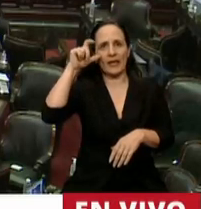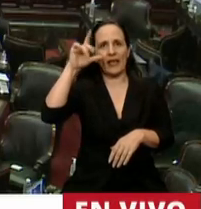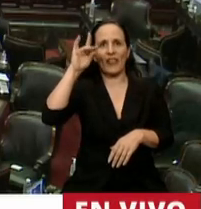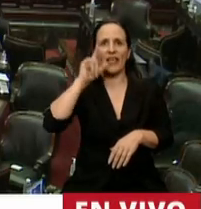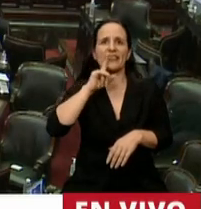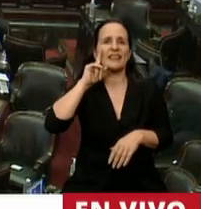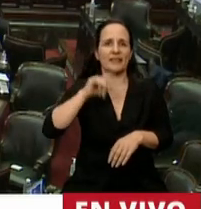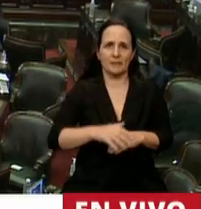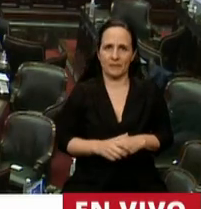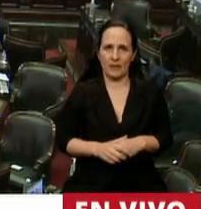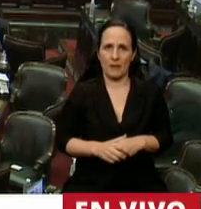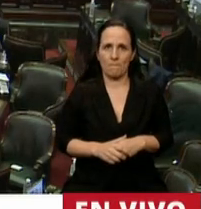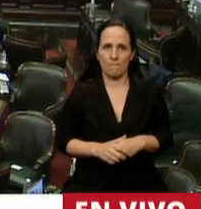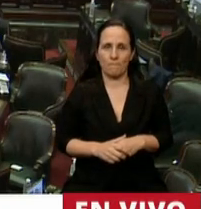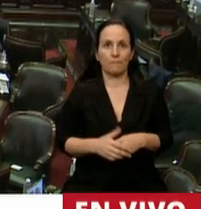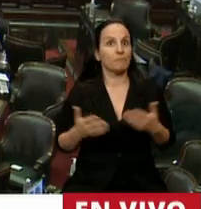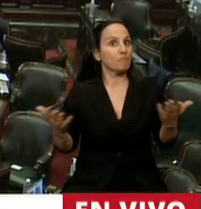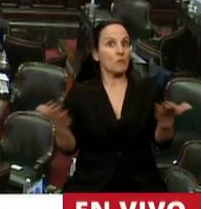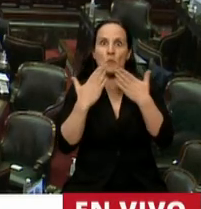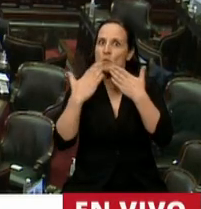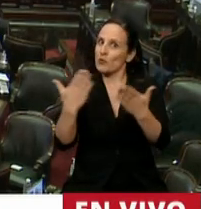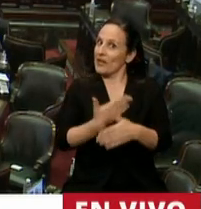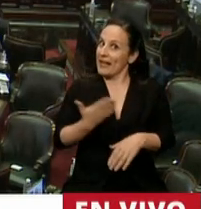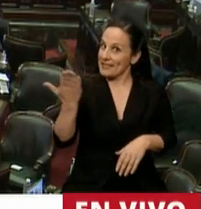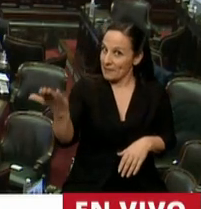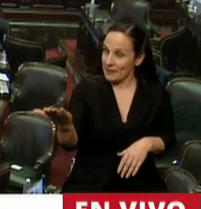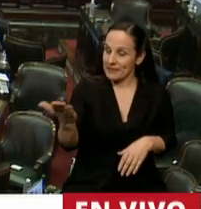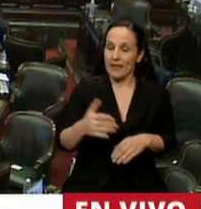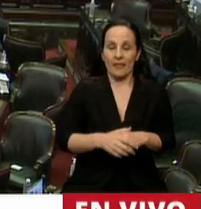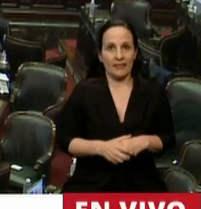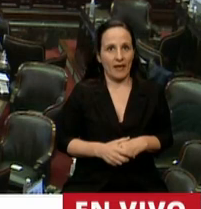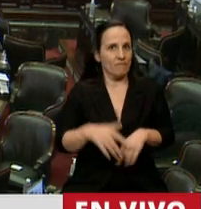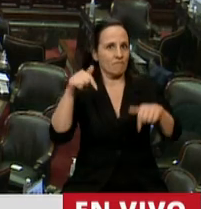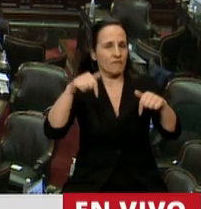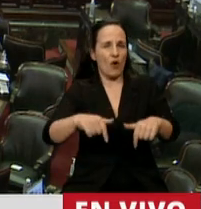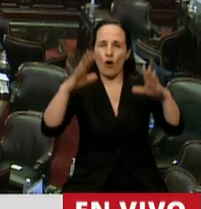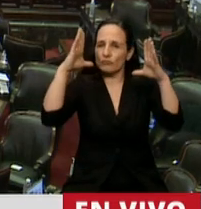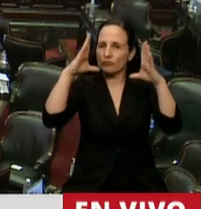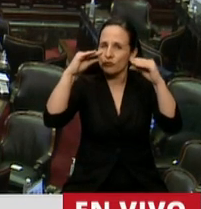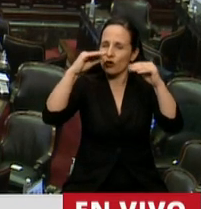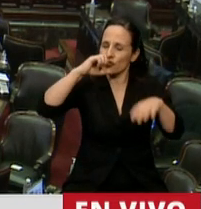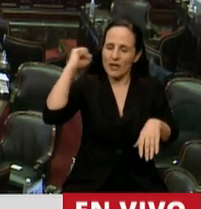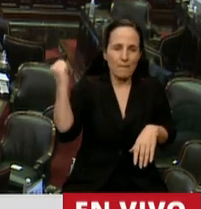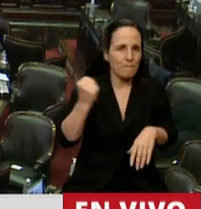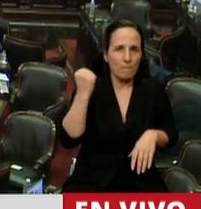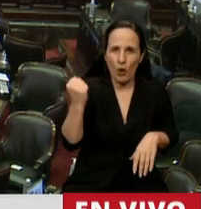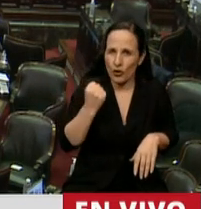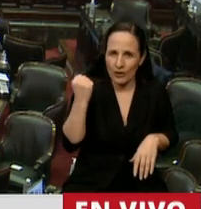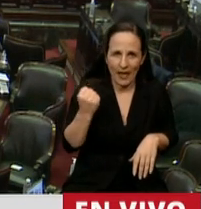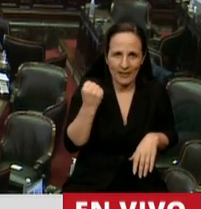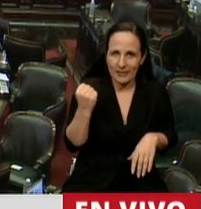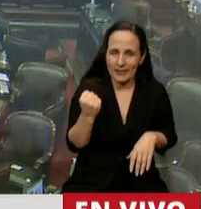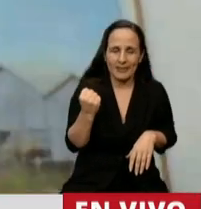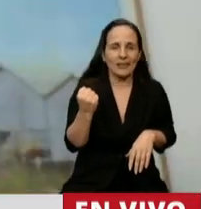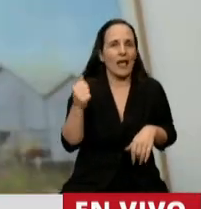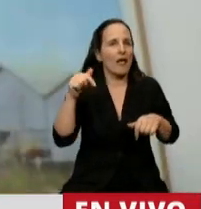Muchas gracias, presidente. Bueno, creo que esta es una noche importante. Es una noche en la cual